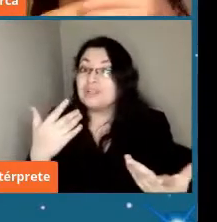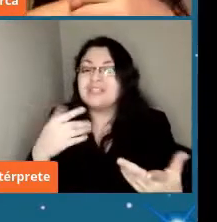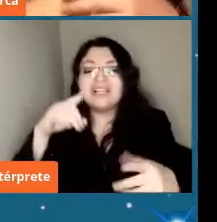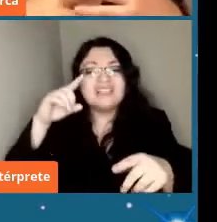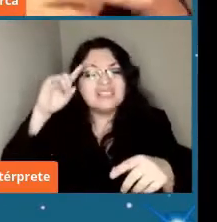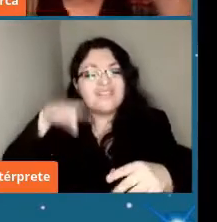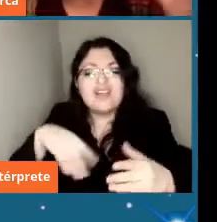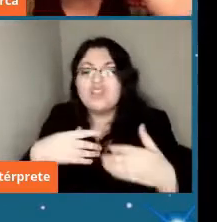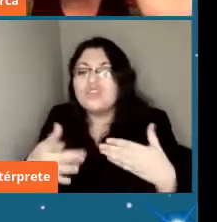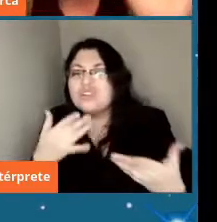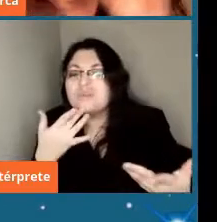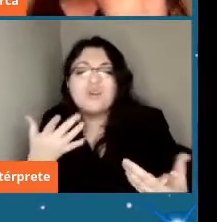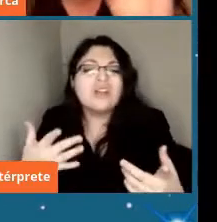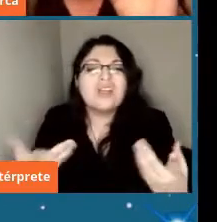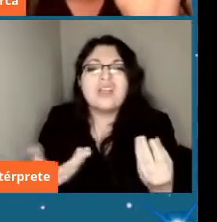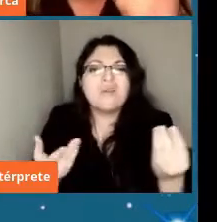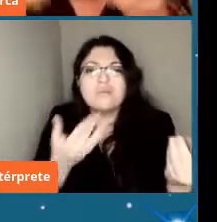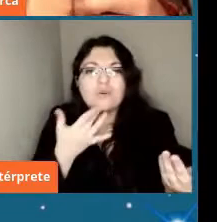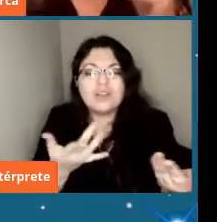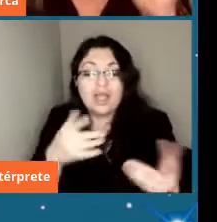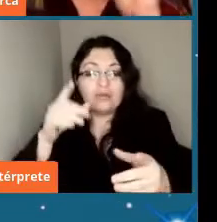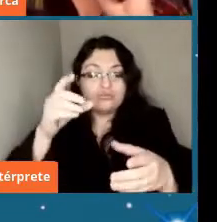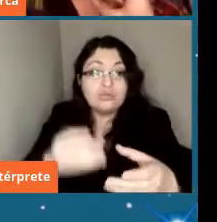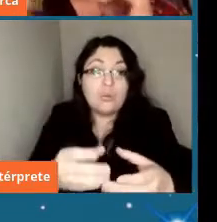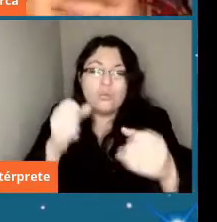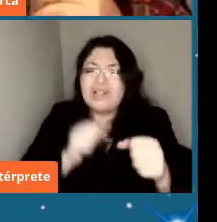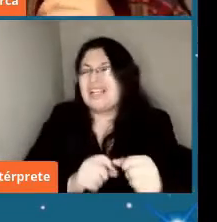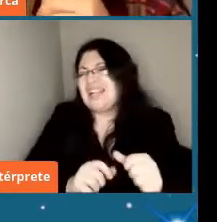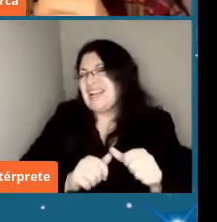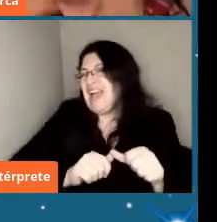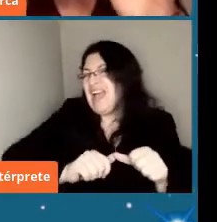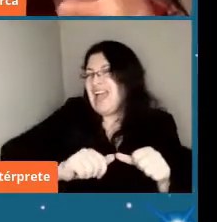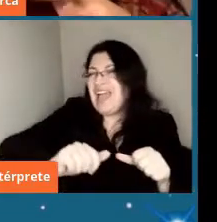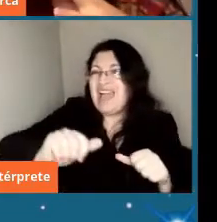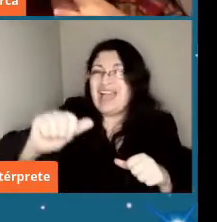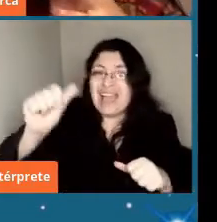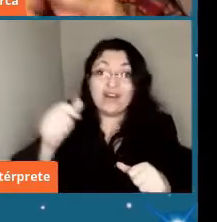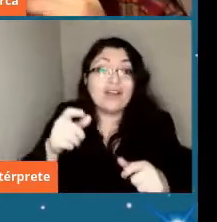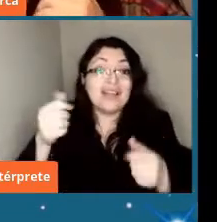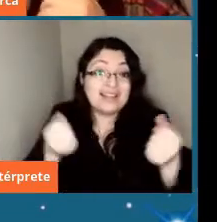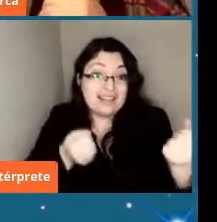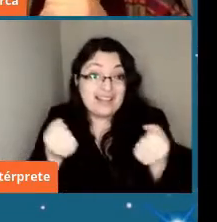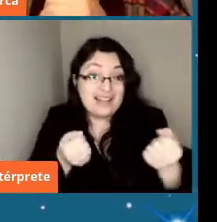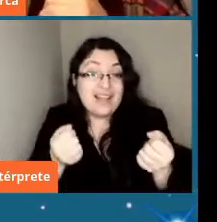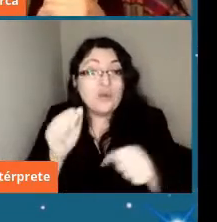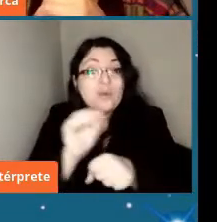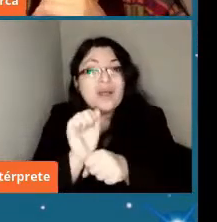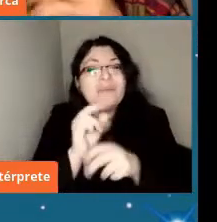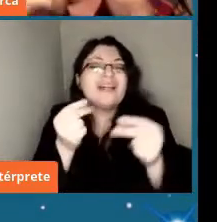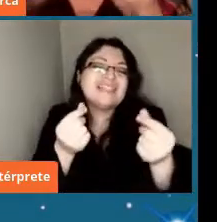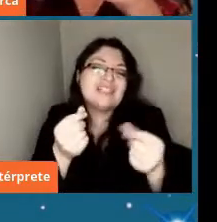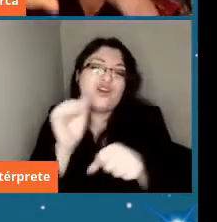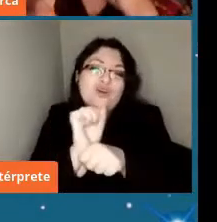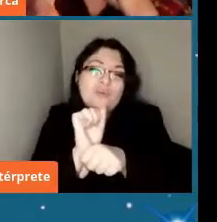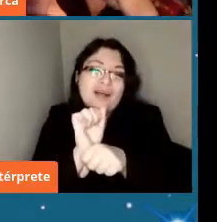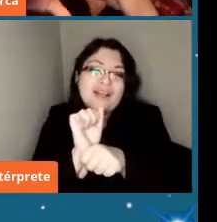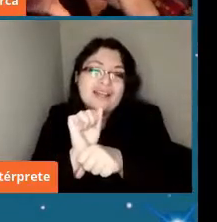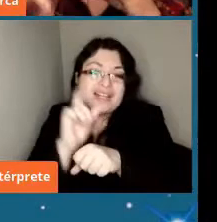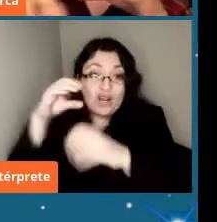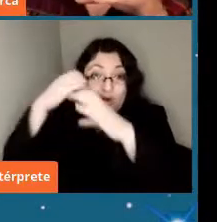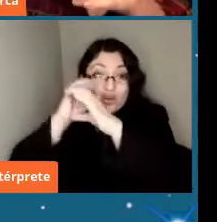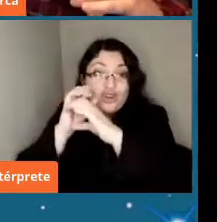encontramos entonces pueden estar en la punta del cerro y vamos en esas camionetas que serían como las naves espaciales para los astrónomos